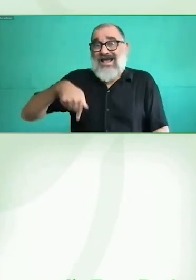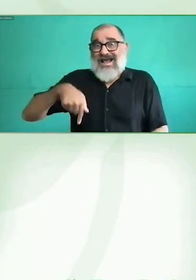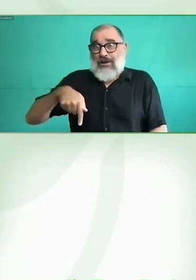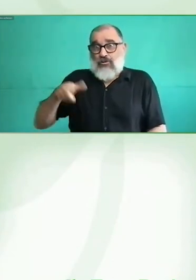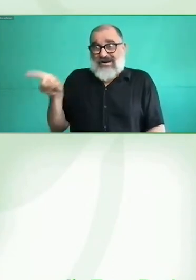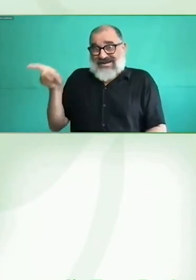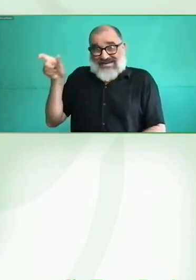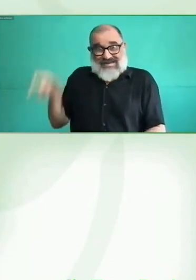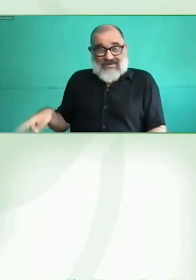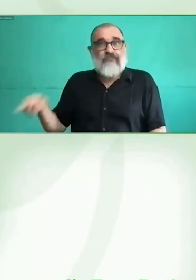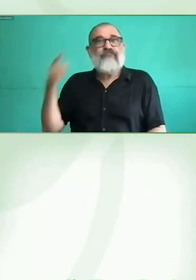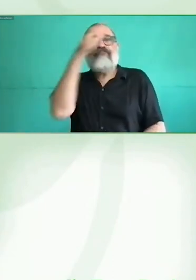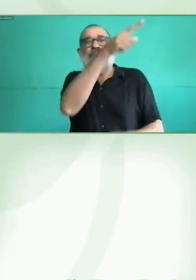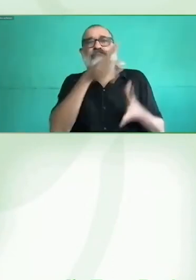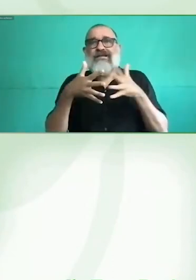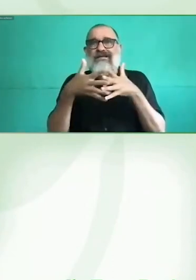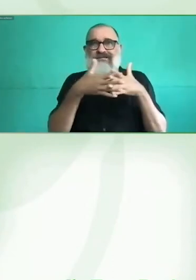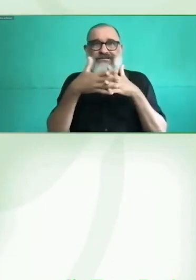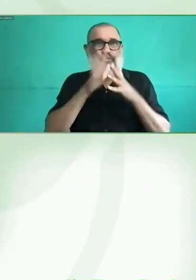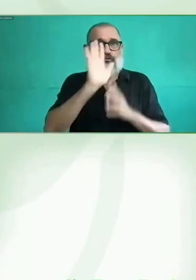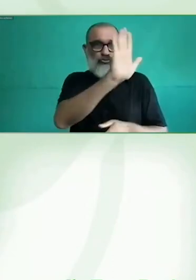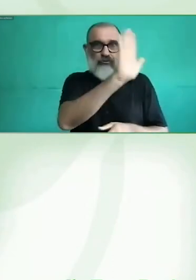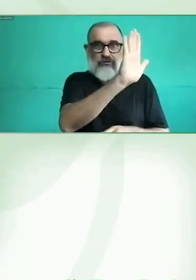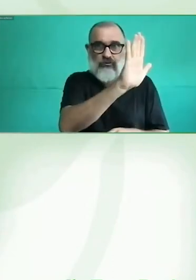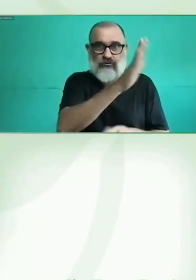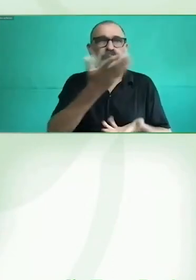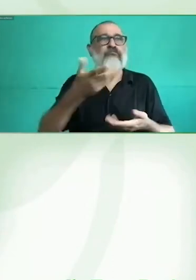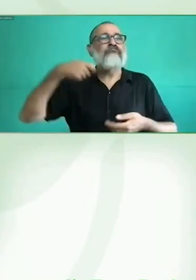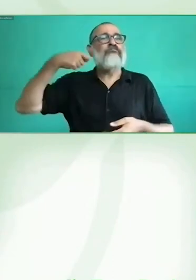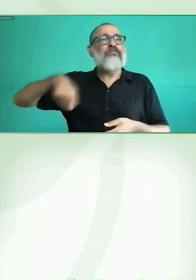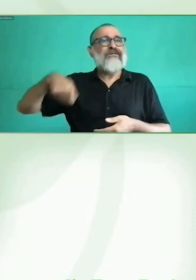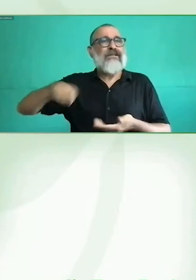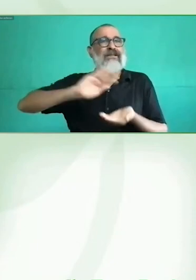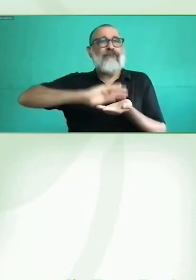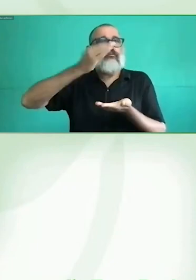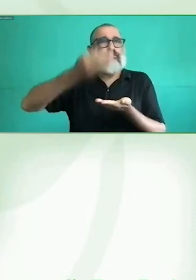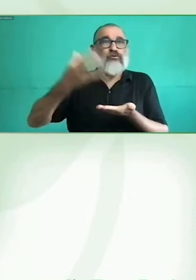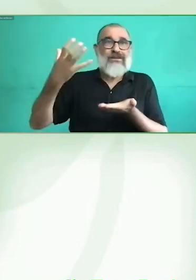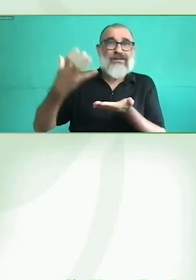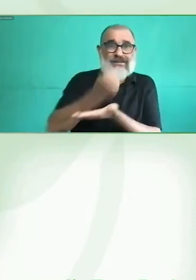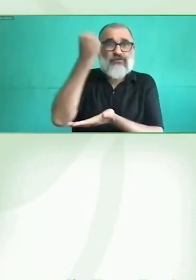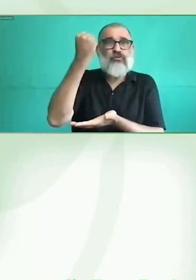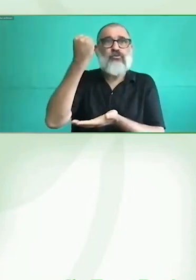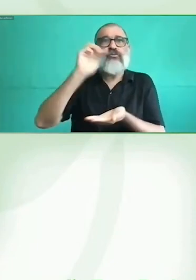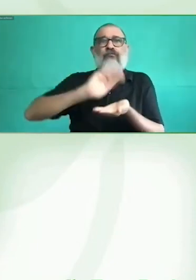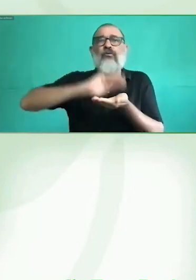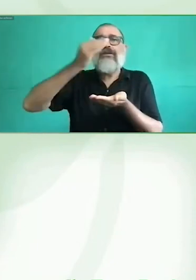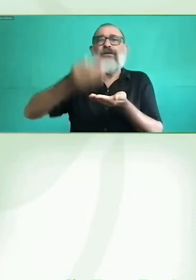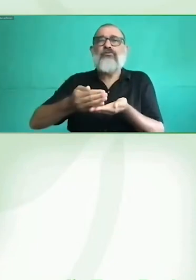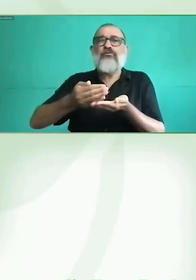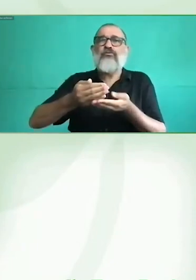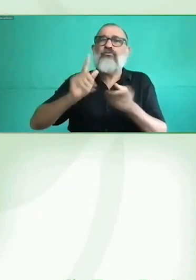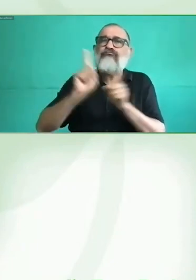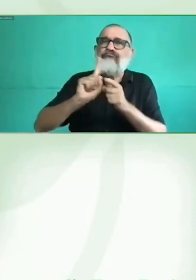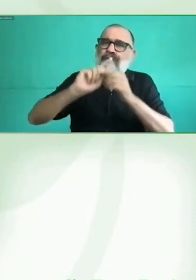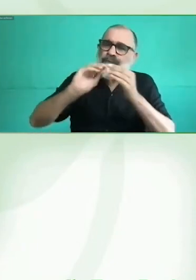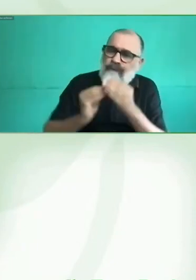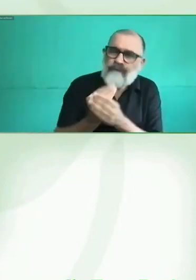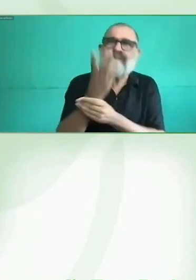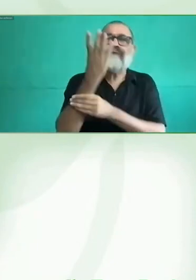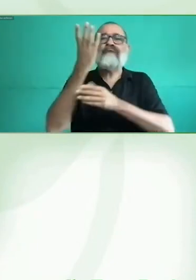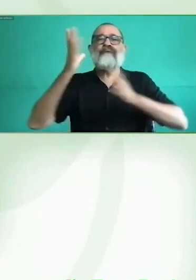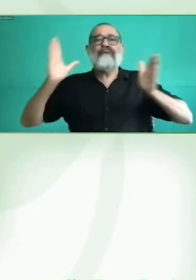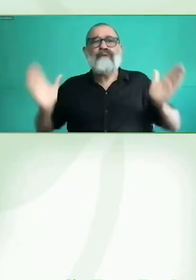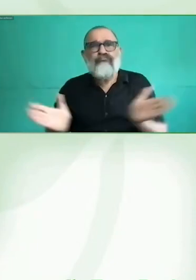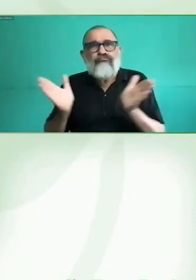cognitiva y garantizar la posibilidad de disfrutar una vida plena y autónoma. Actualmente, como decimos, se encuentra en Estados